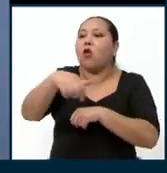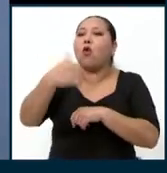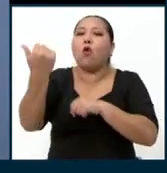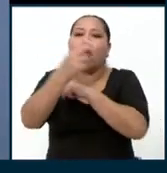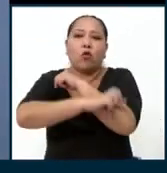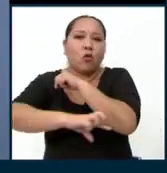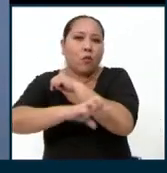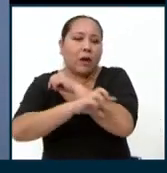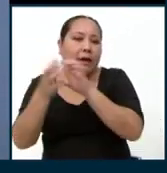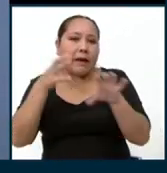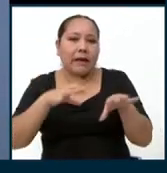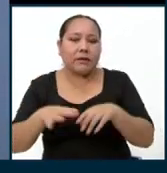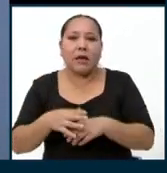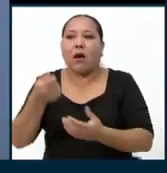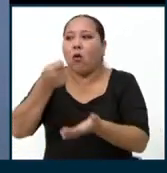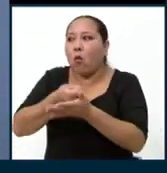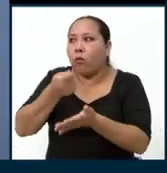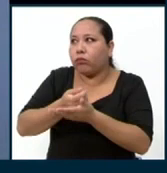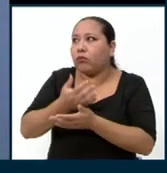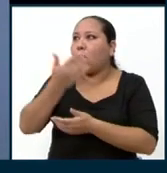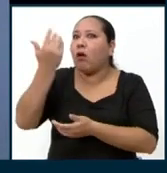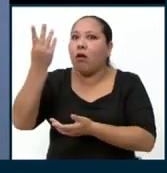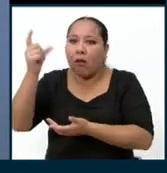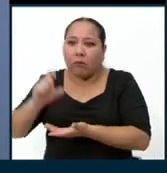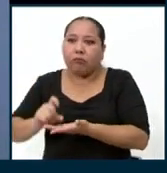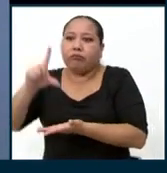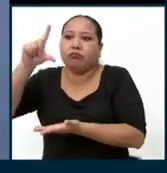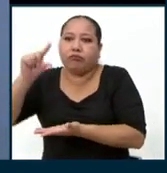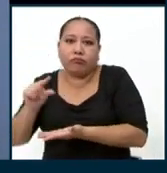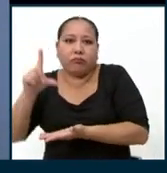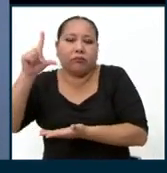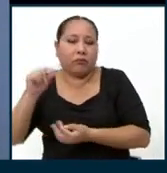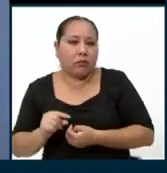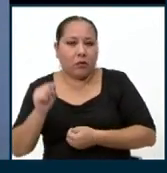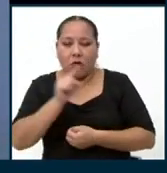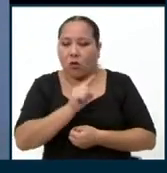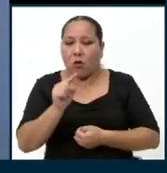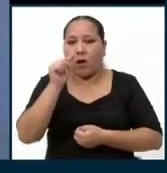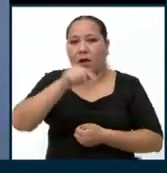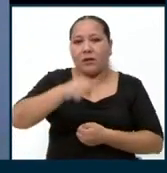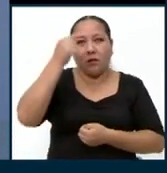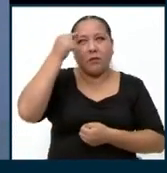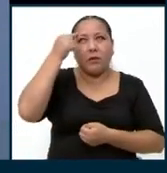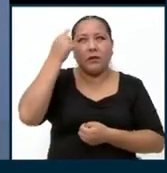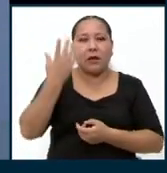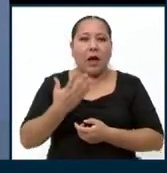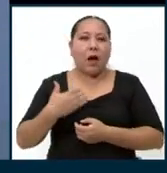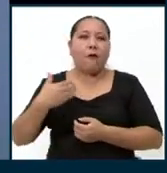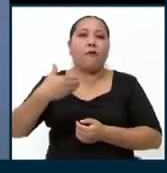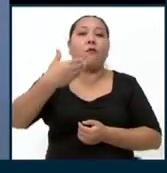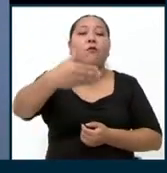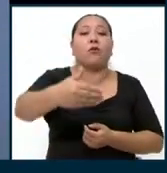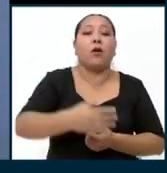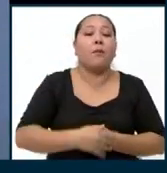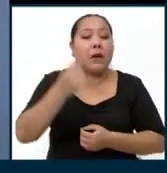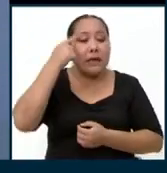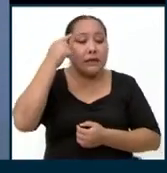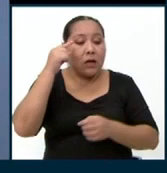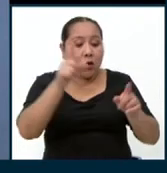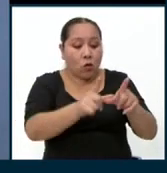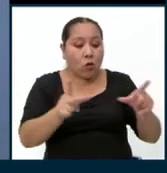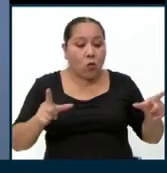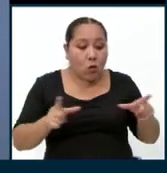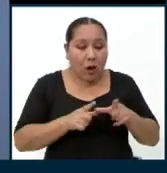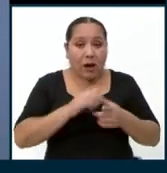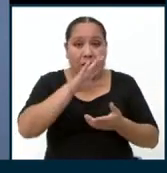países y de lo que nos puedan cobrar. Es, creo yo, una medida ya estratégica a largo plazo pensar en un centro nacional de investigaciones